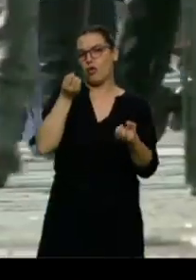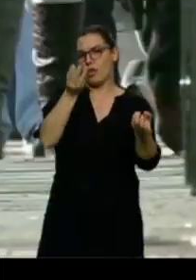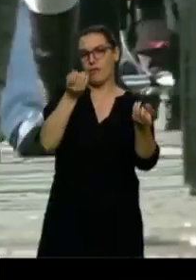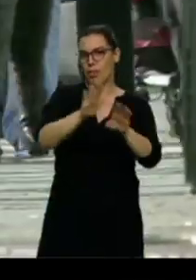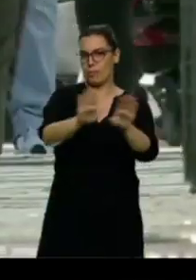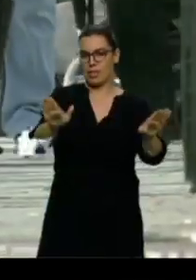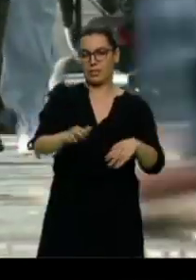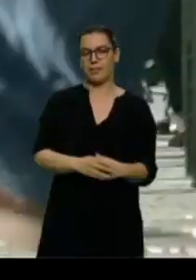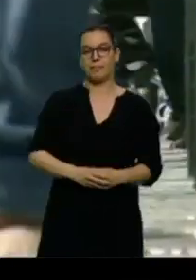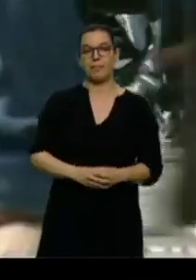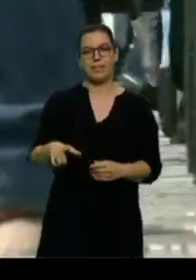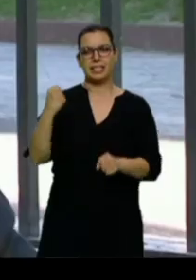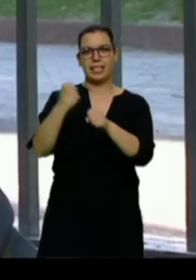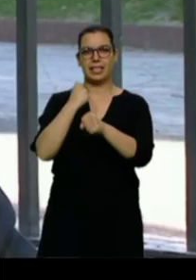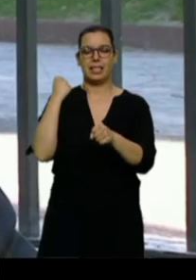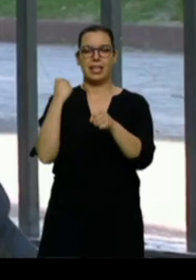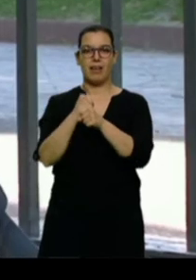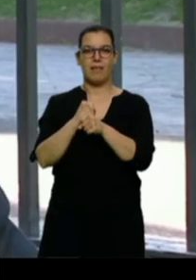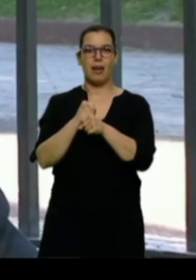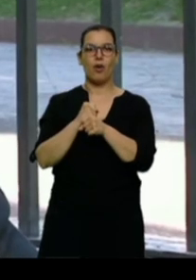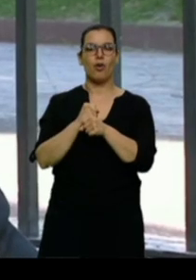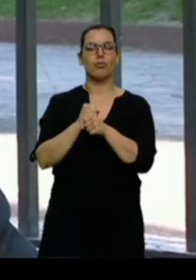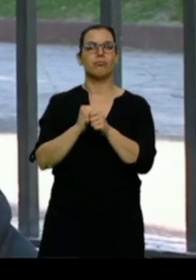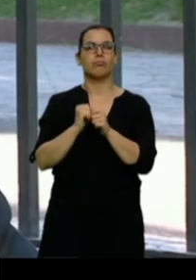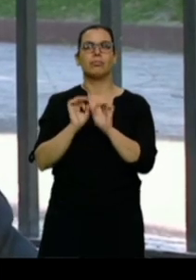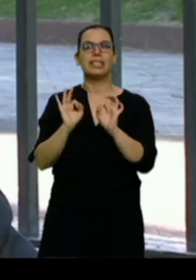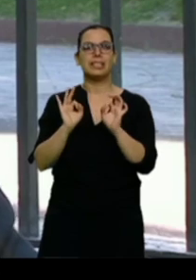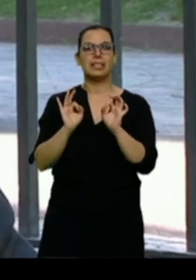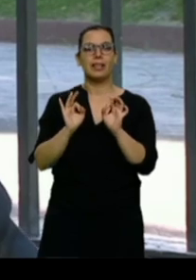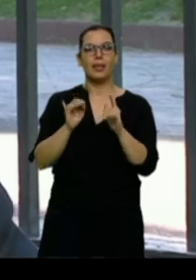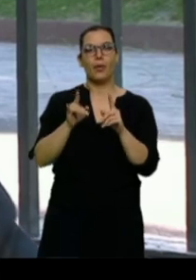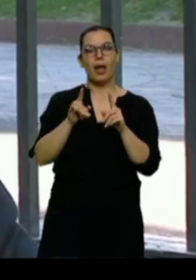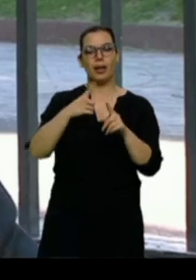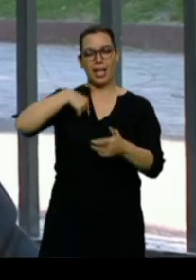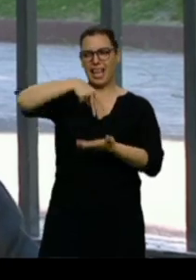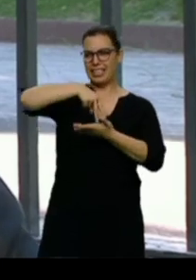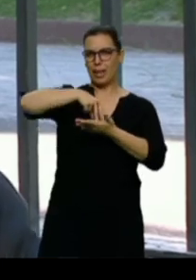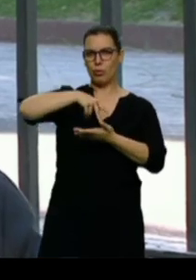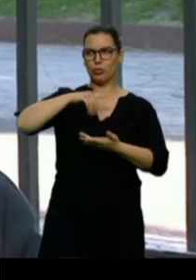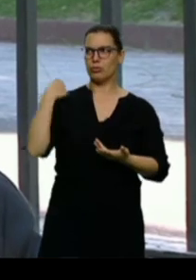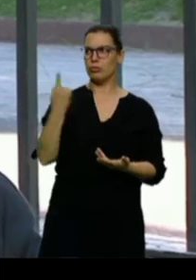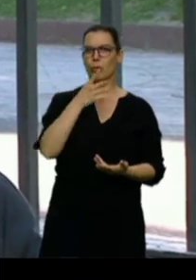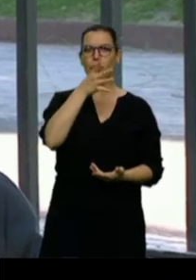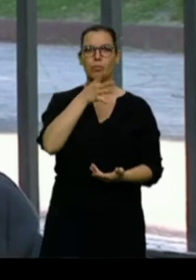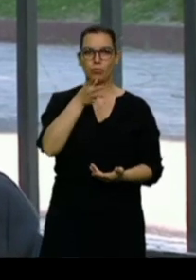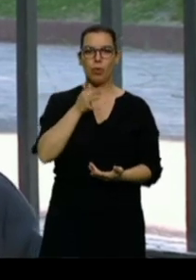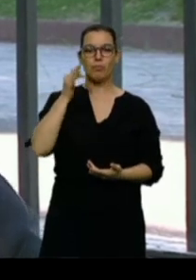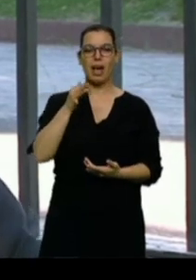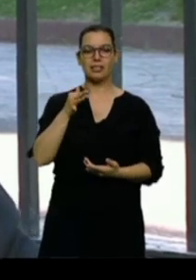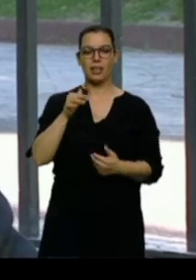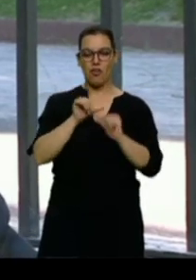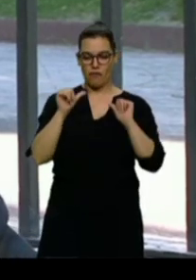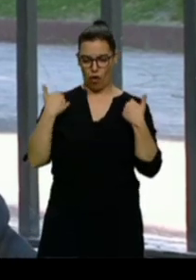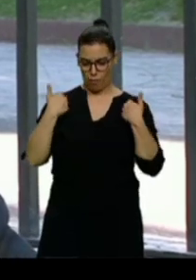tarea que va más allá de lo orgánico. En ese por qué estamos aquí se incluye el por qué somos así, también podríamos decir.